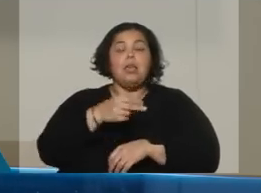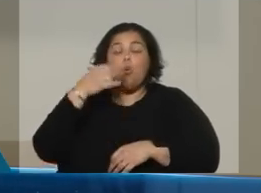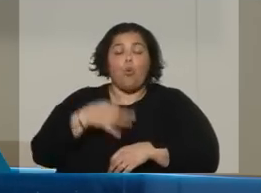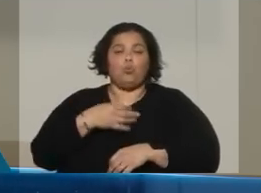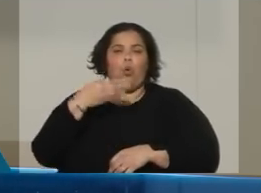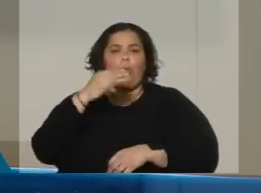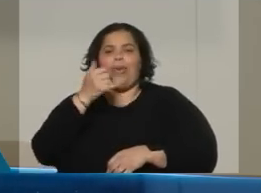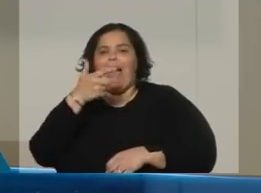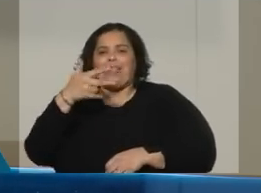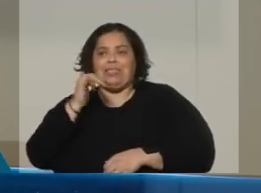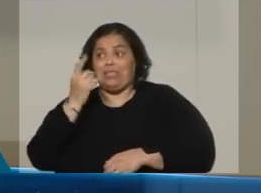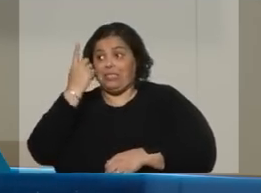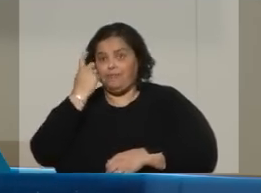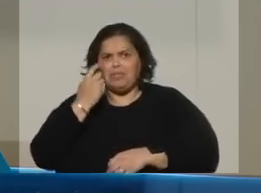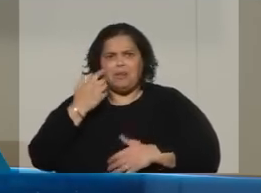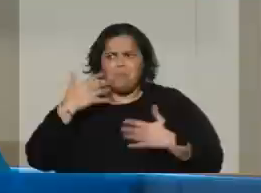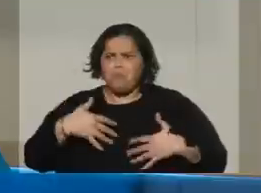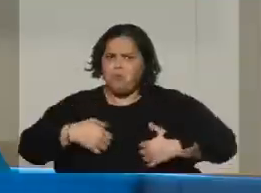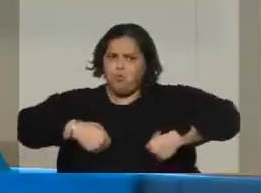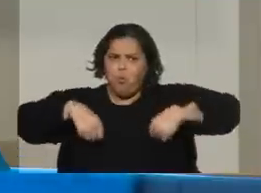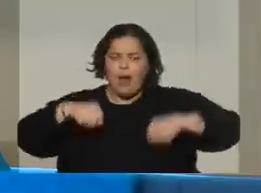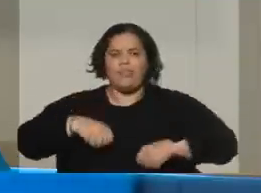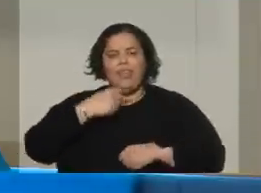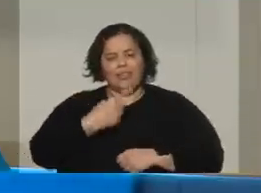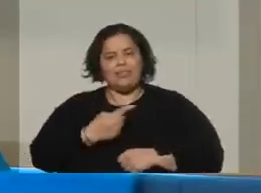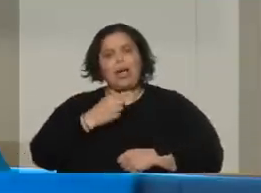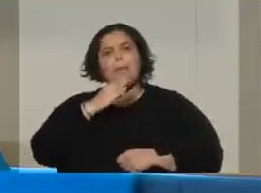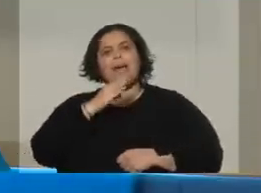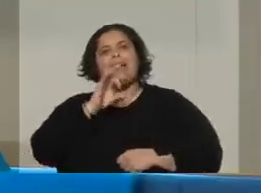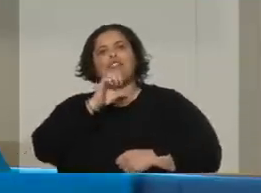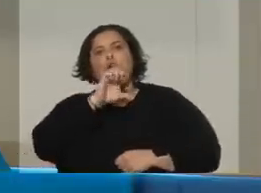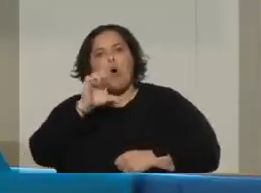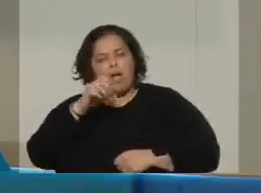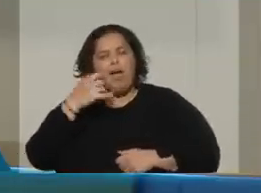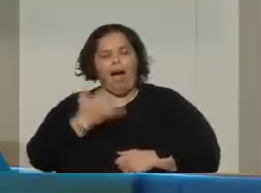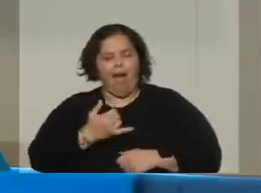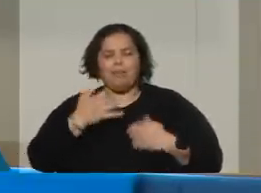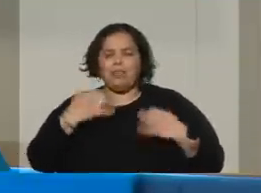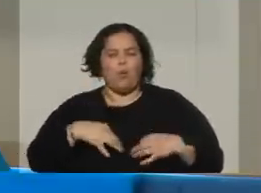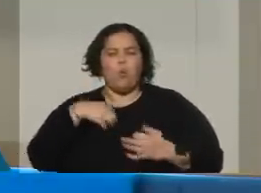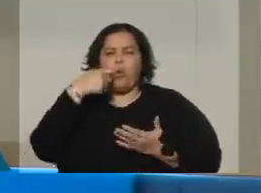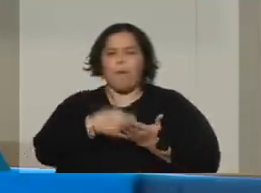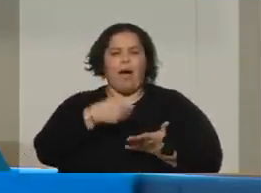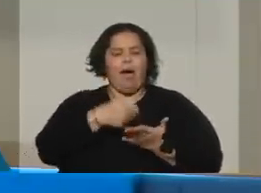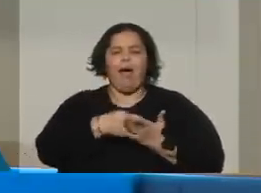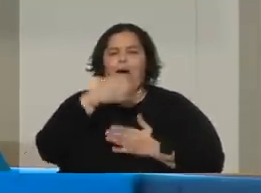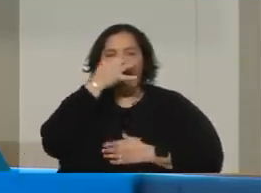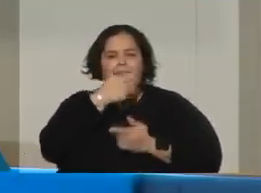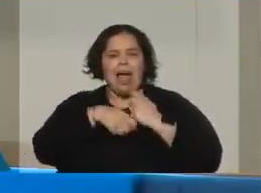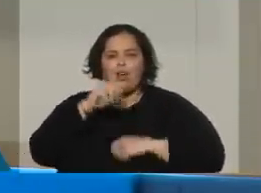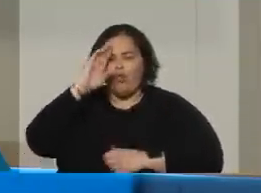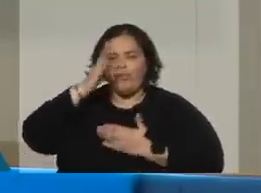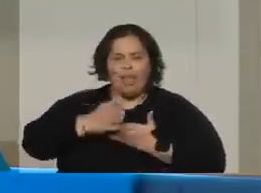Graciela Bianchi. Dijo, con el PSOE se tiene asegurada la financiación y los valores de la narcodictadura cubana,